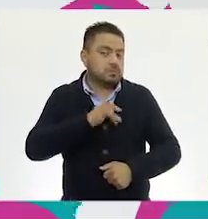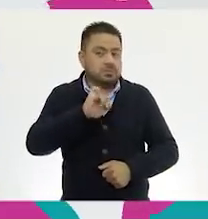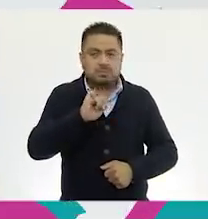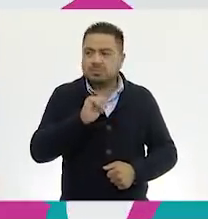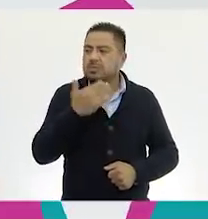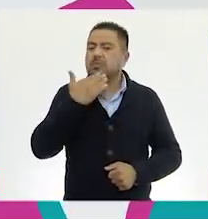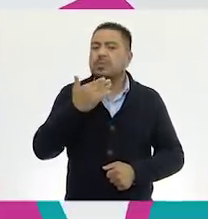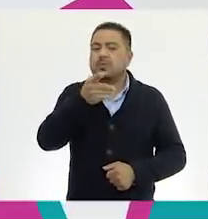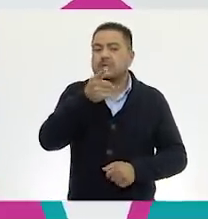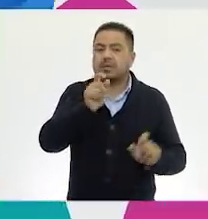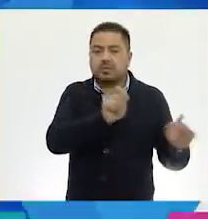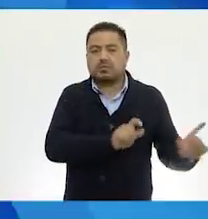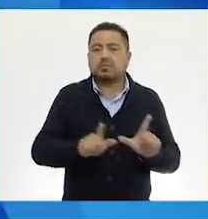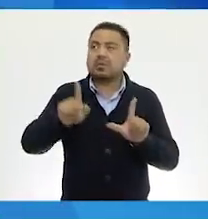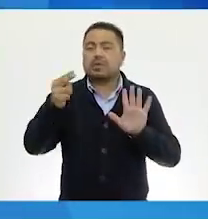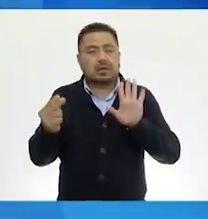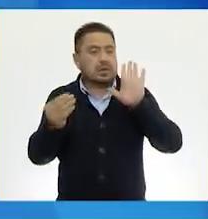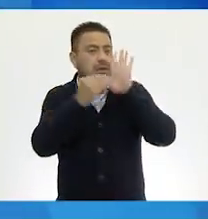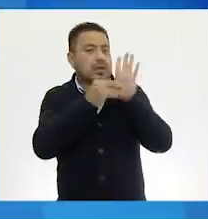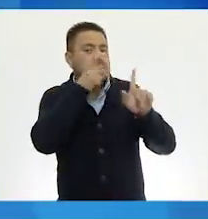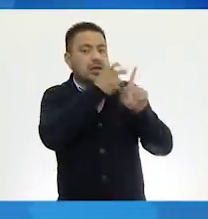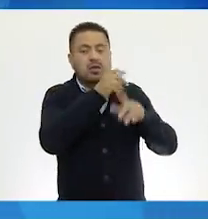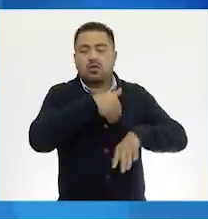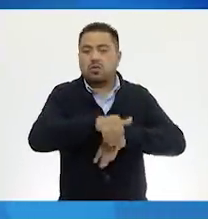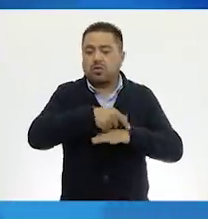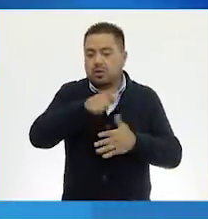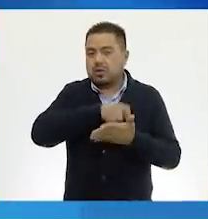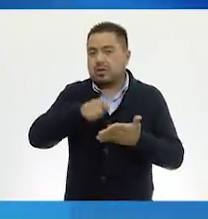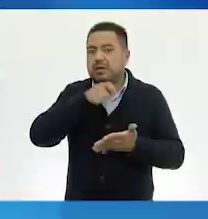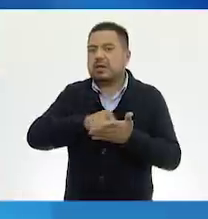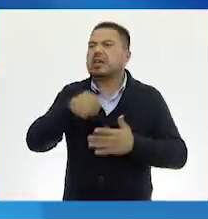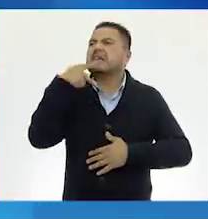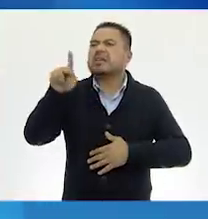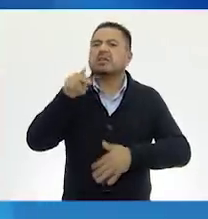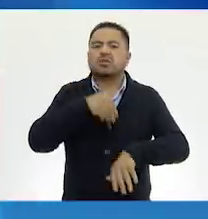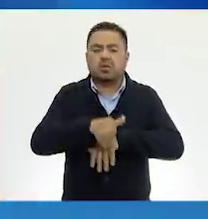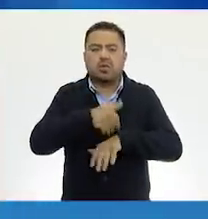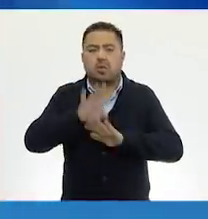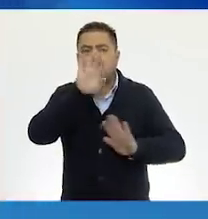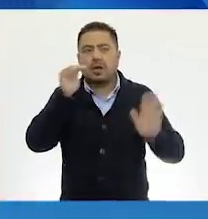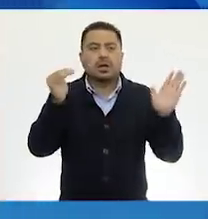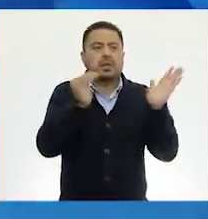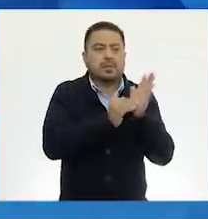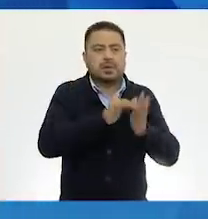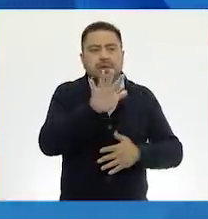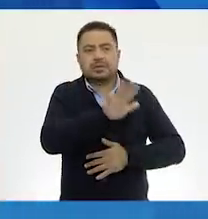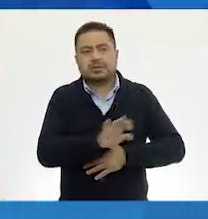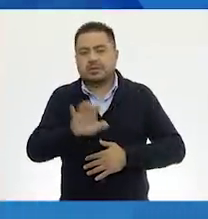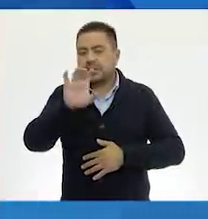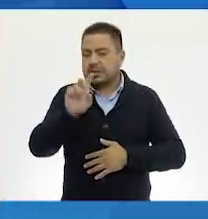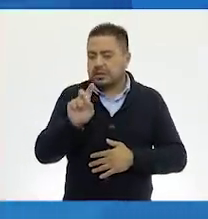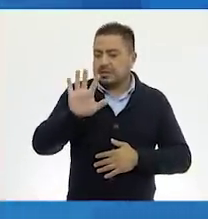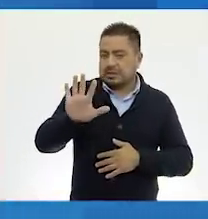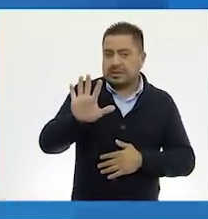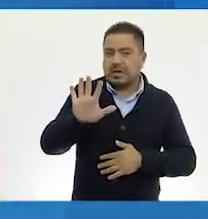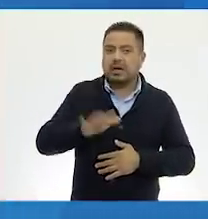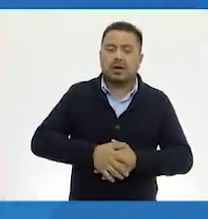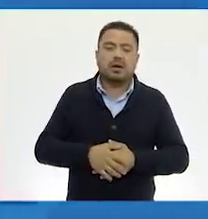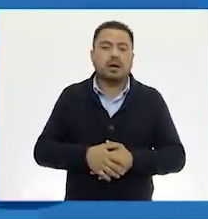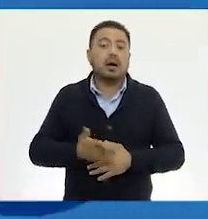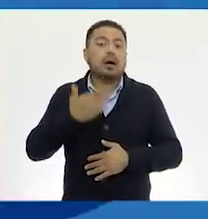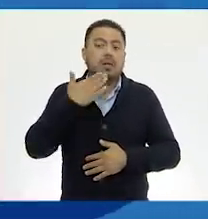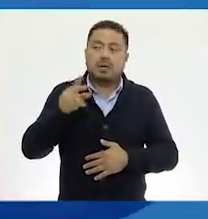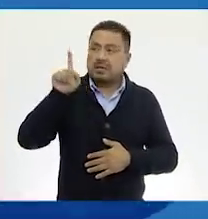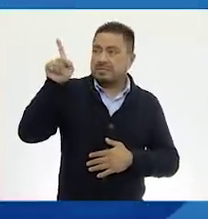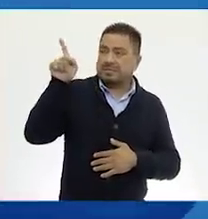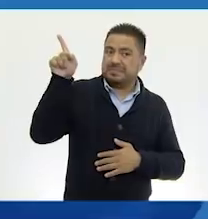bien. Muy bien. Va a estar apareciendo ahí nuestro número escrito que es el número 4,535. Muy bien.